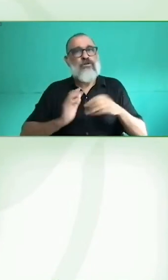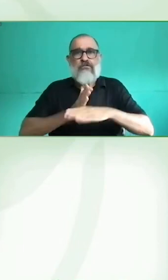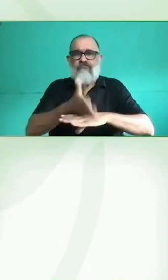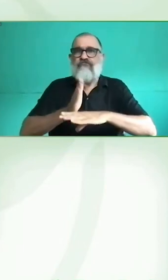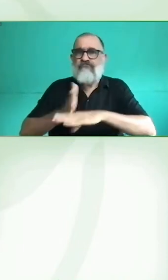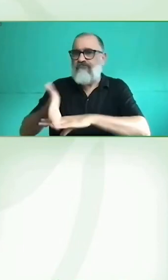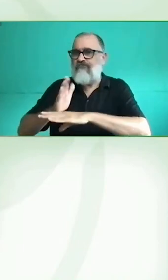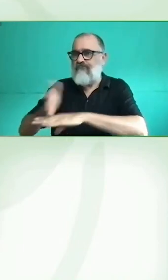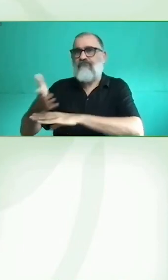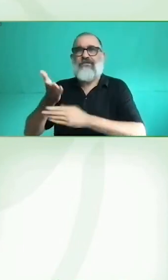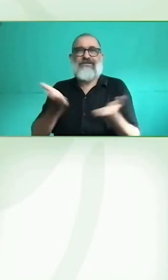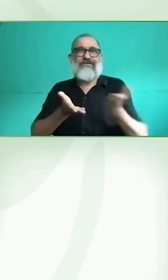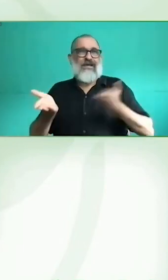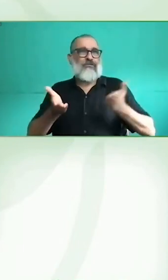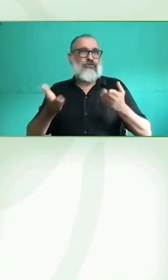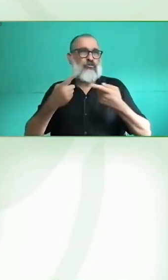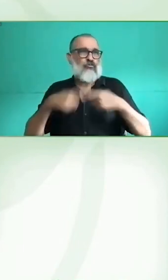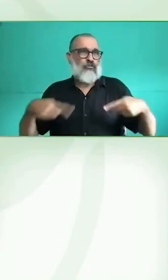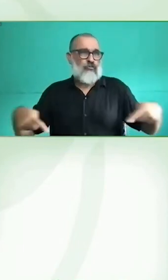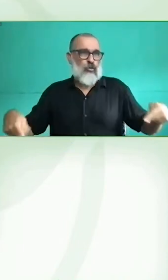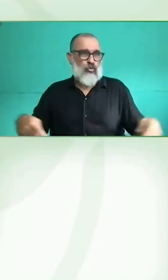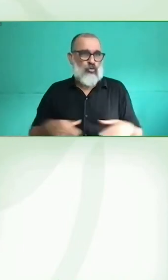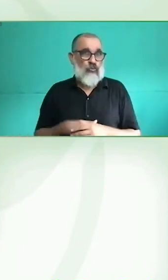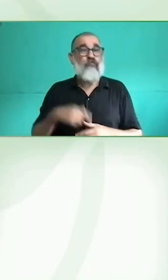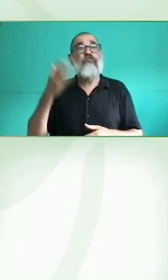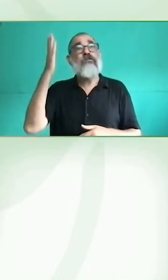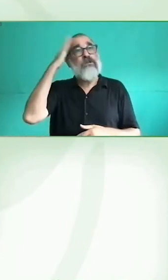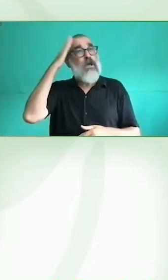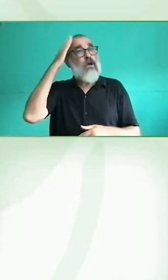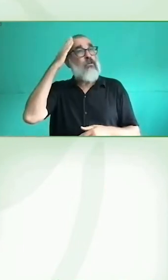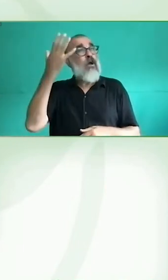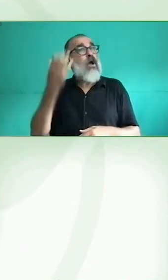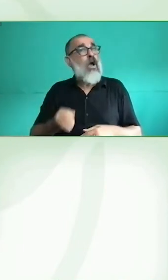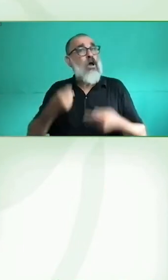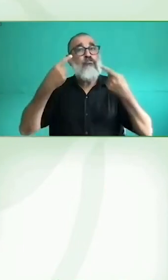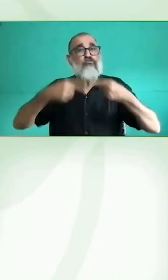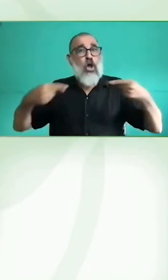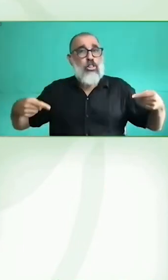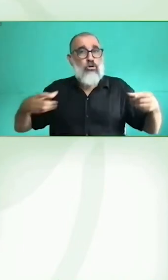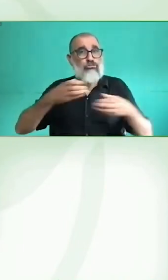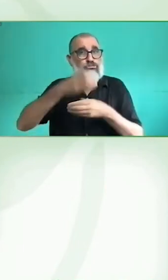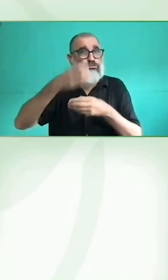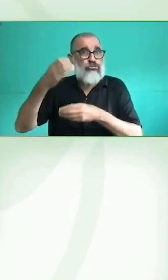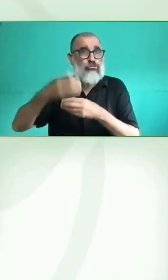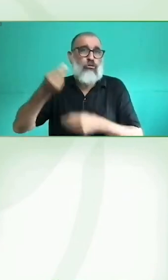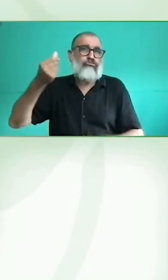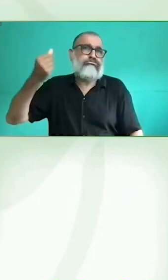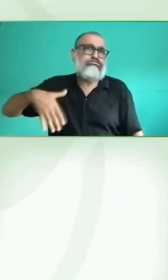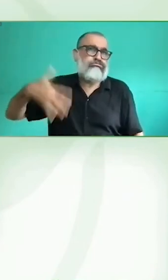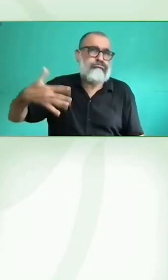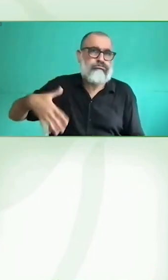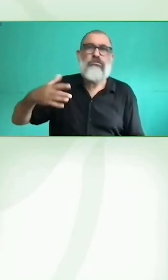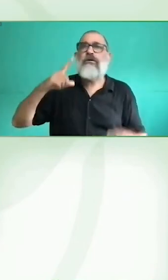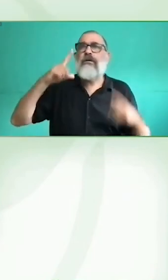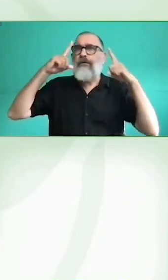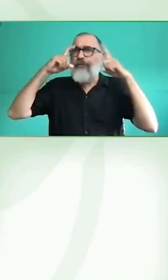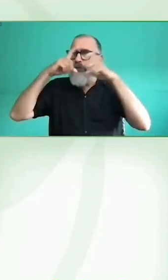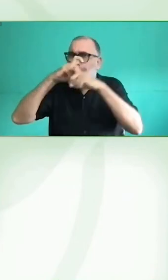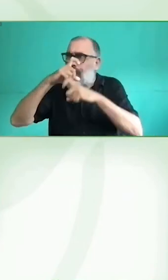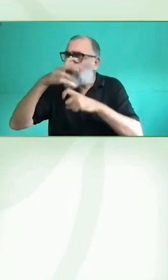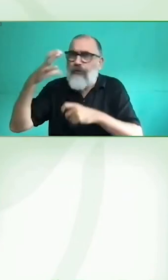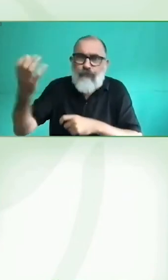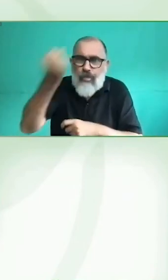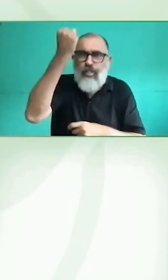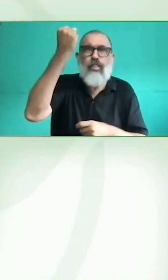si eso se responde a las necesidades que tienen o no. Y nosotros ofrecemos también el asesoramiento de personas especialistas, tenemos distintos